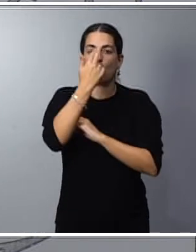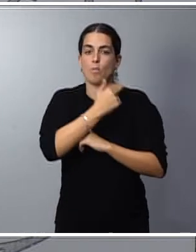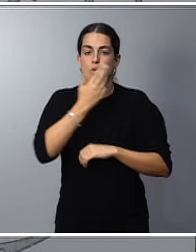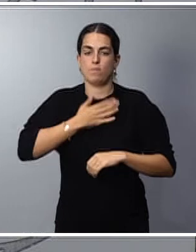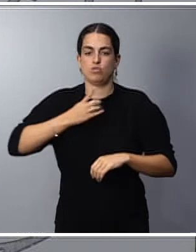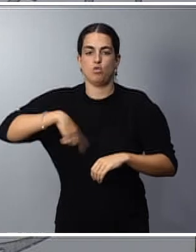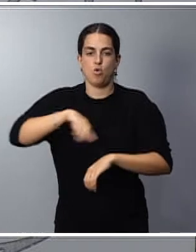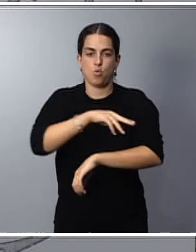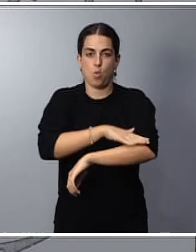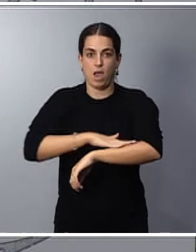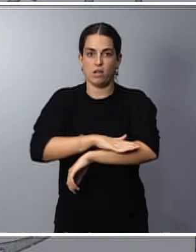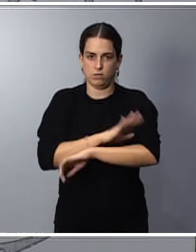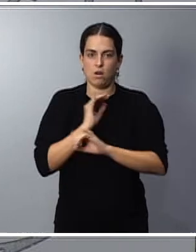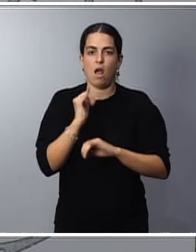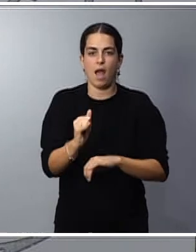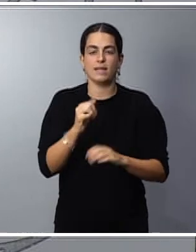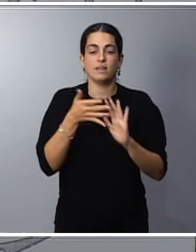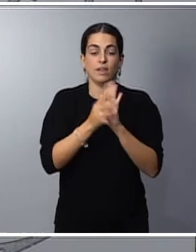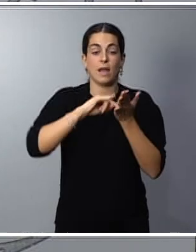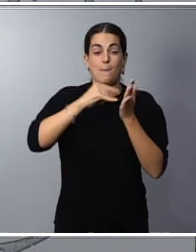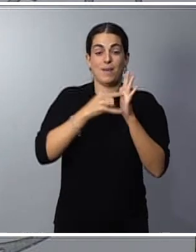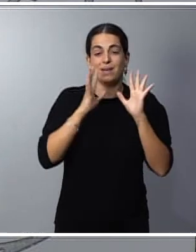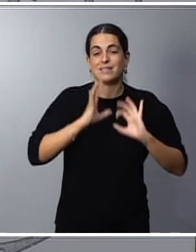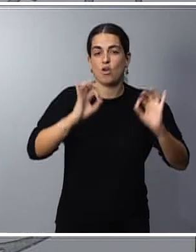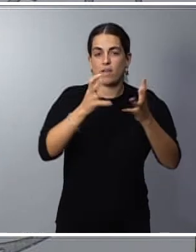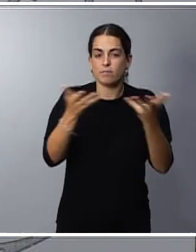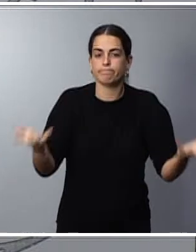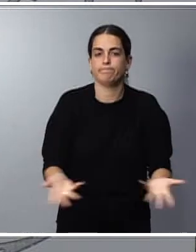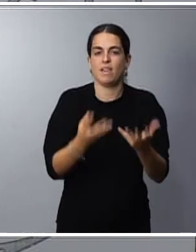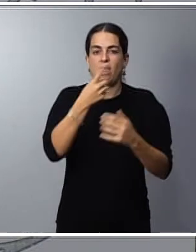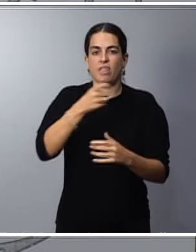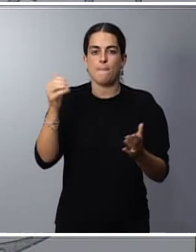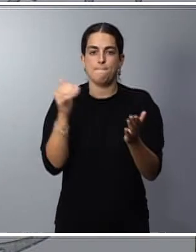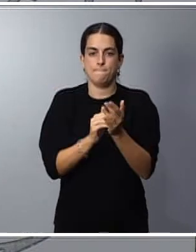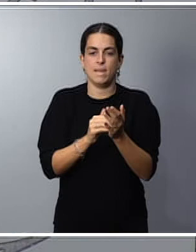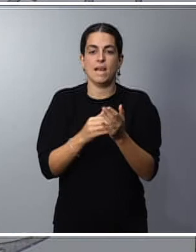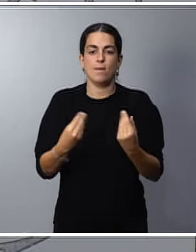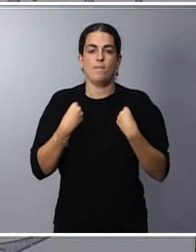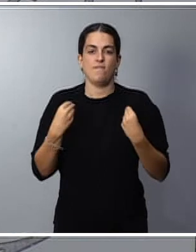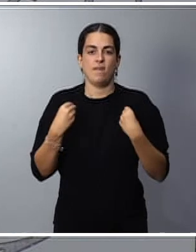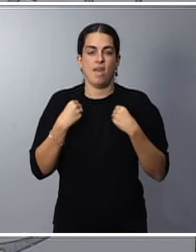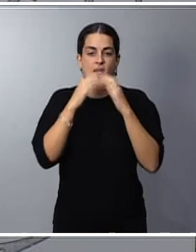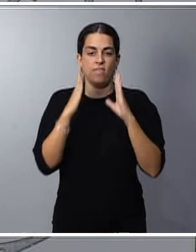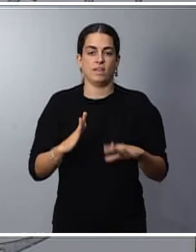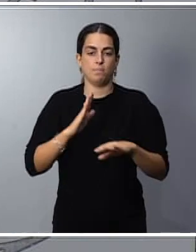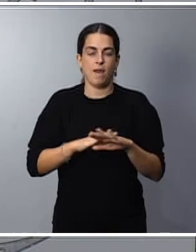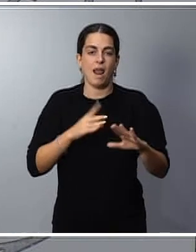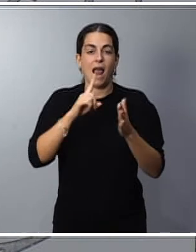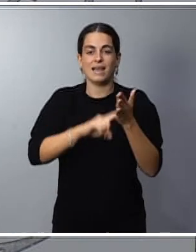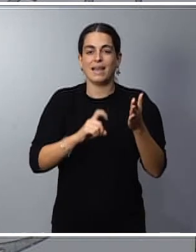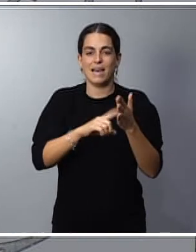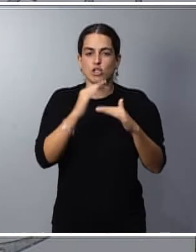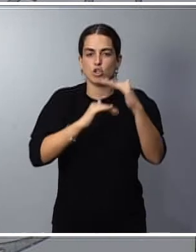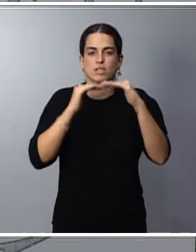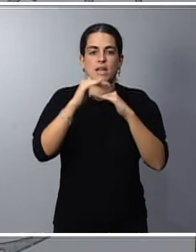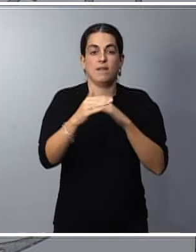extraordinario de impulso de 100.000 viviendas para el alquiler sostenible. Quiero informarles que en torno al 50% de las